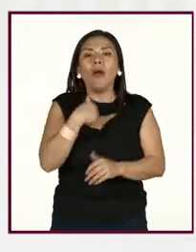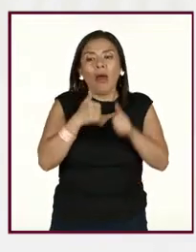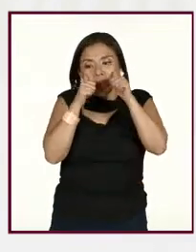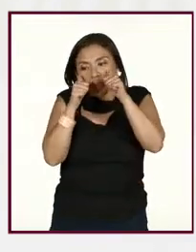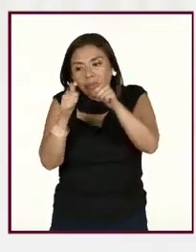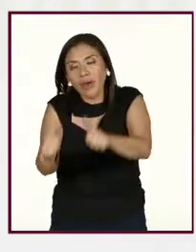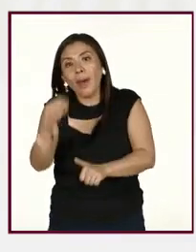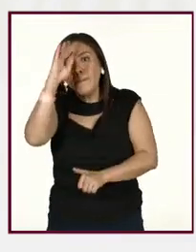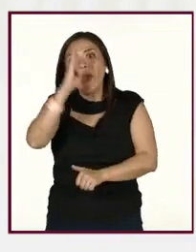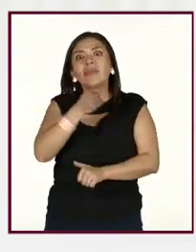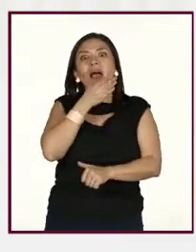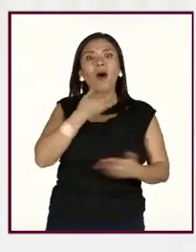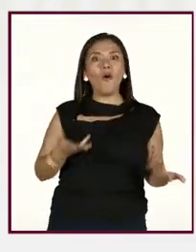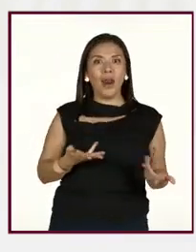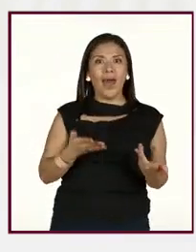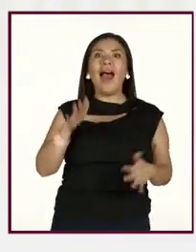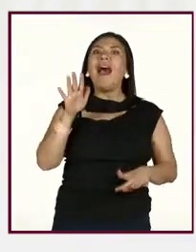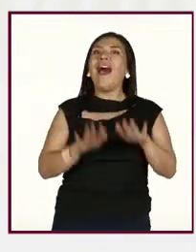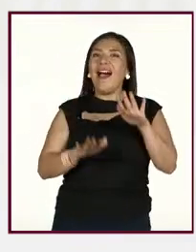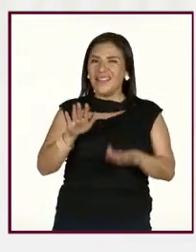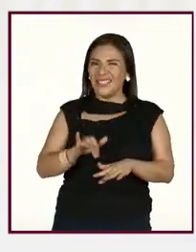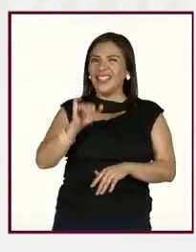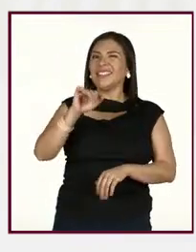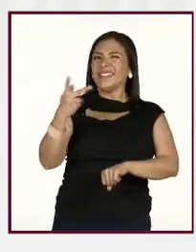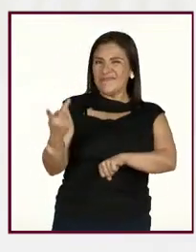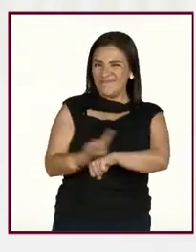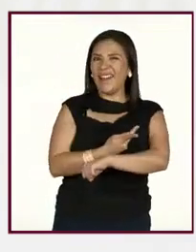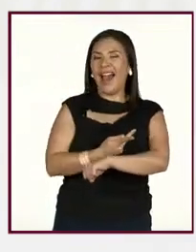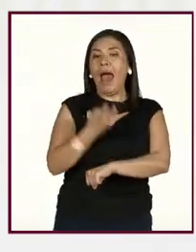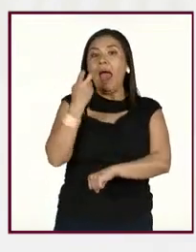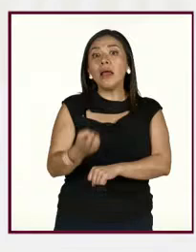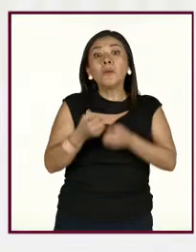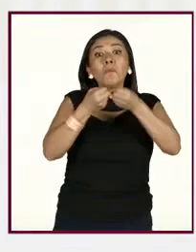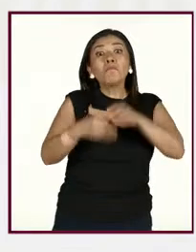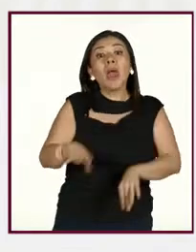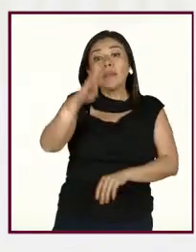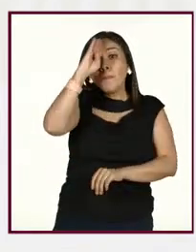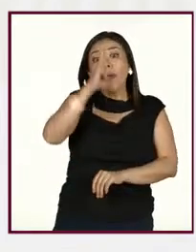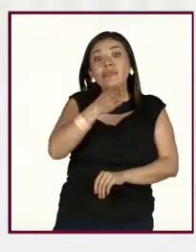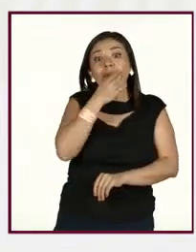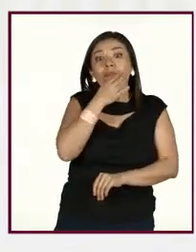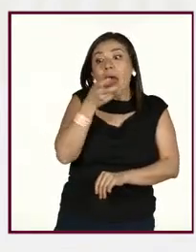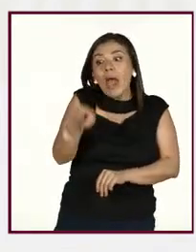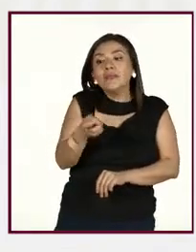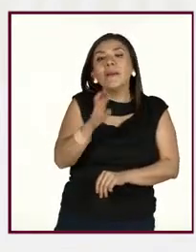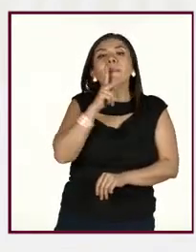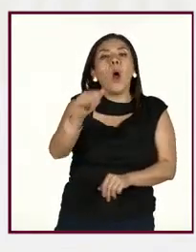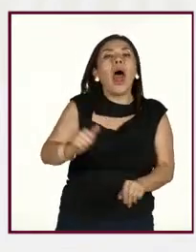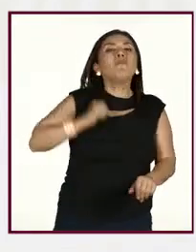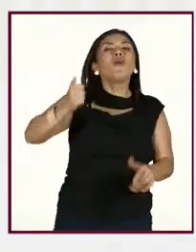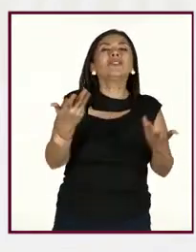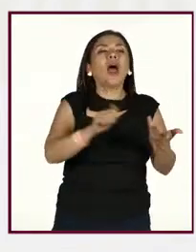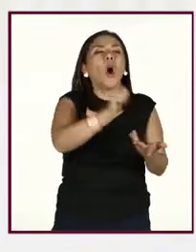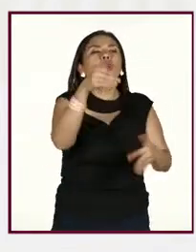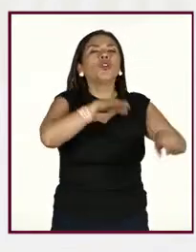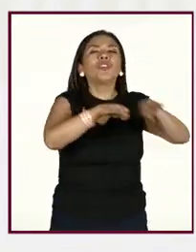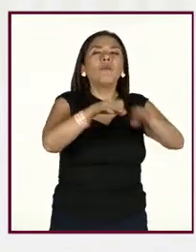Sí, hombre, eso pasa seguido. Eso, o sea, por ejemplo, ya dice, te fue media hora que pudiste haber ocupado a lo mejor en dormir